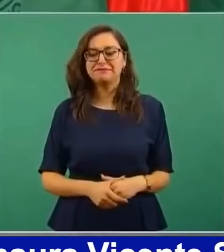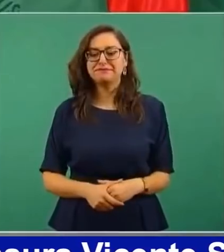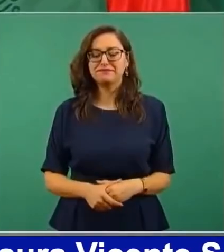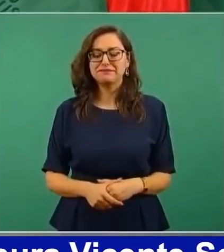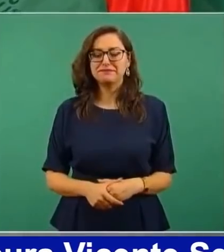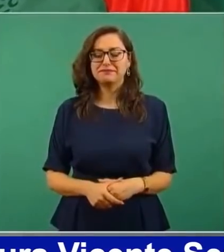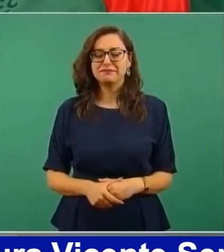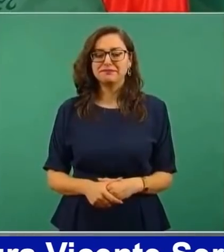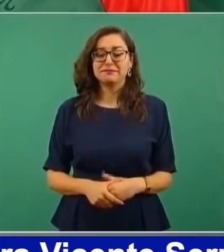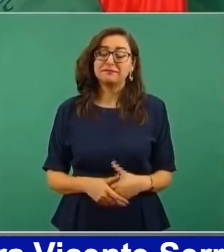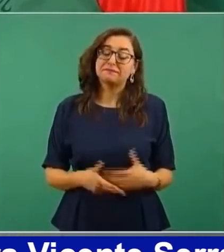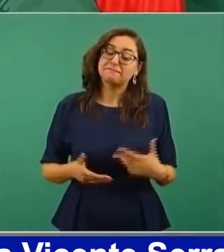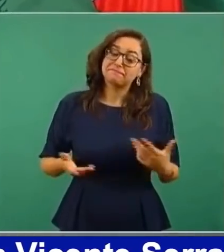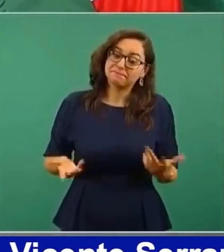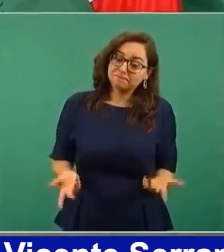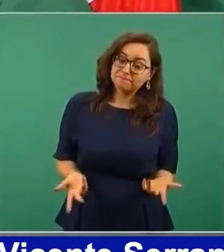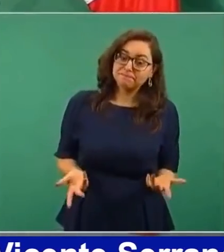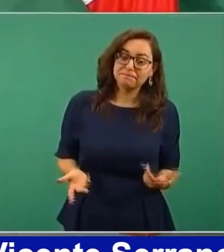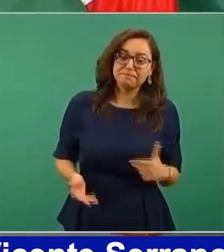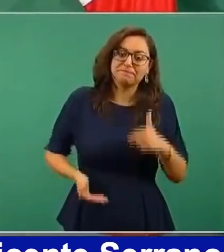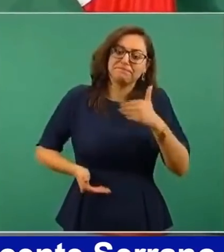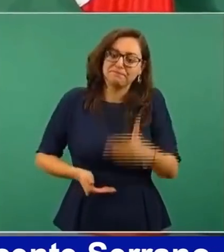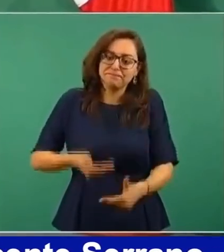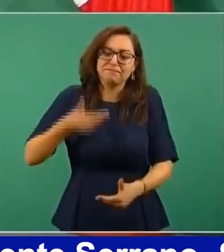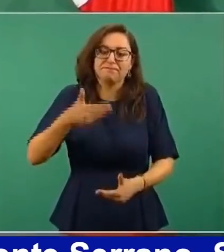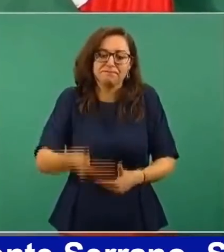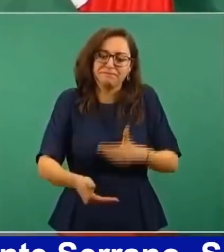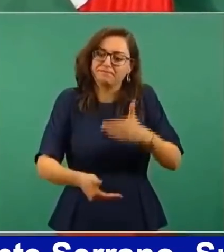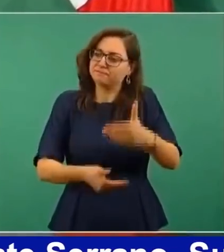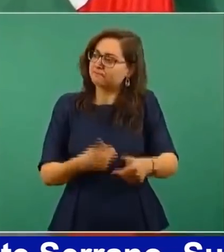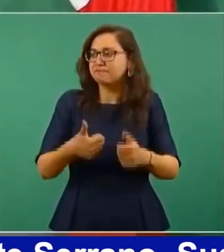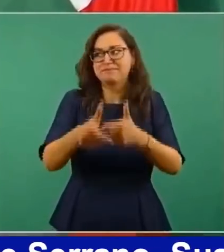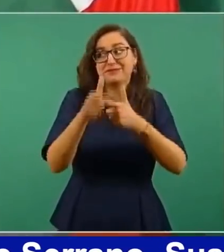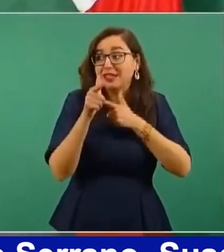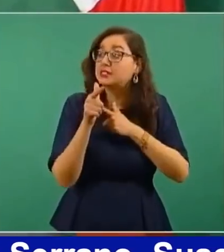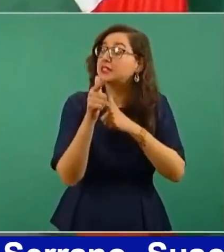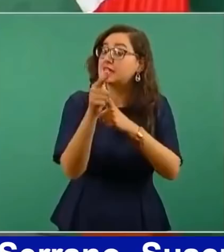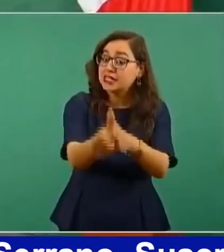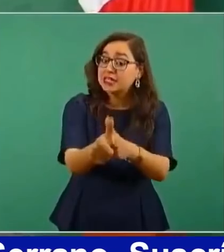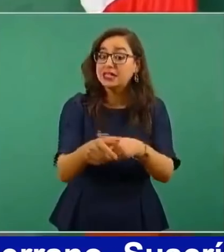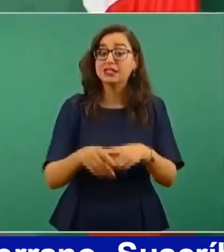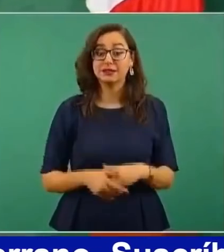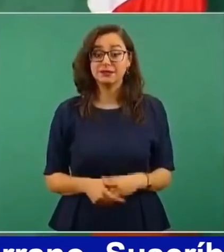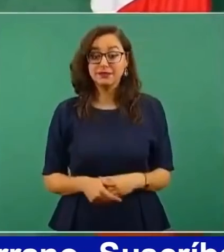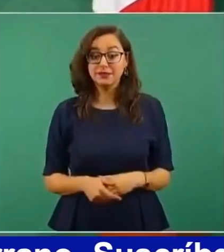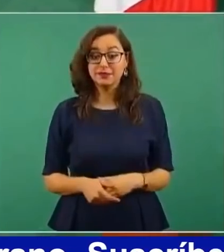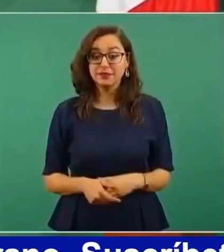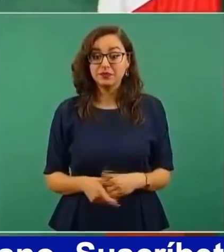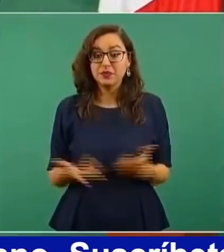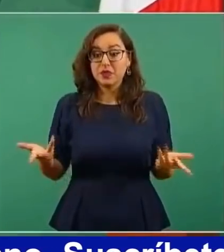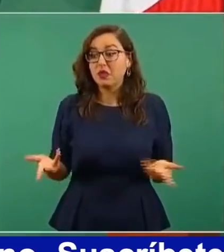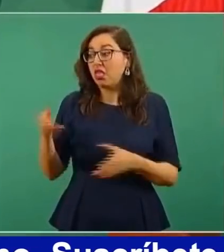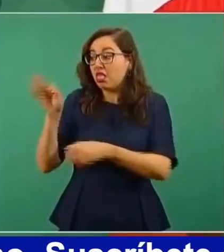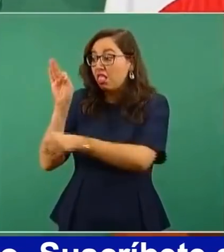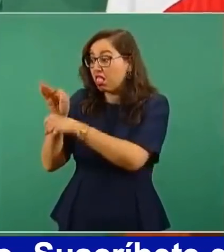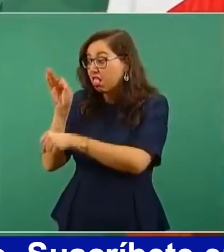Entonces, y así vamos a seguir, porque lo otro sería una traición,